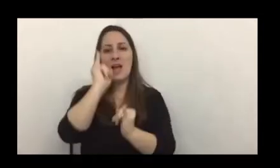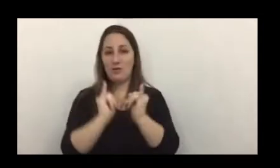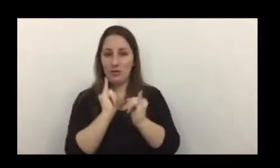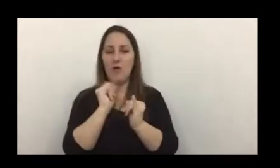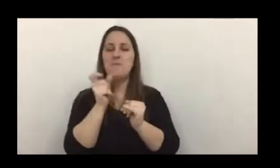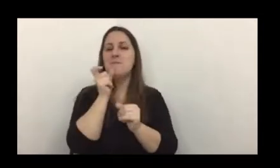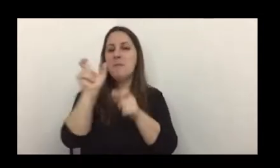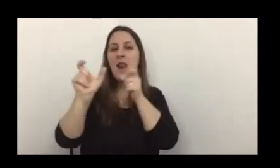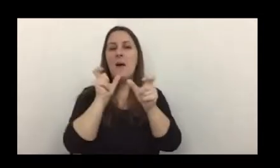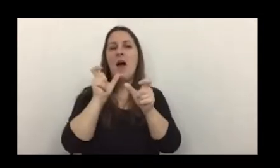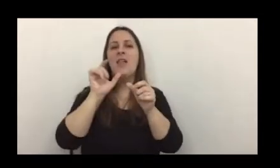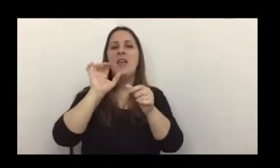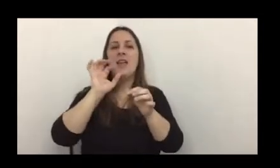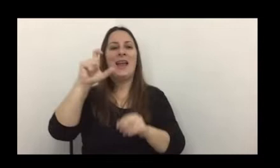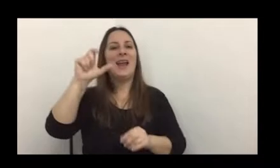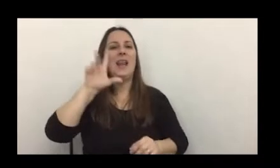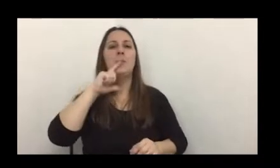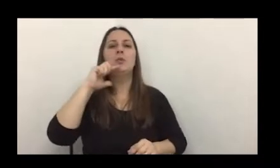concepto de criptomonedas.